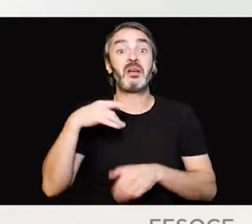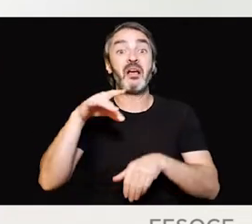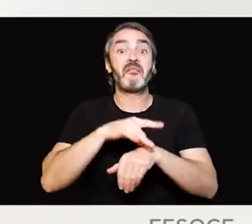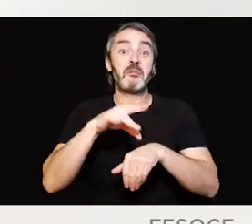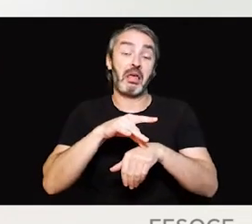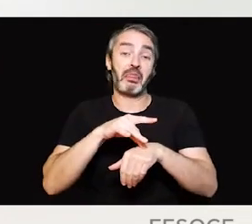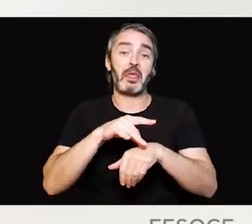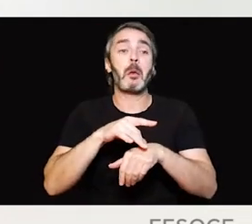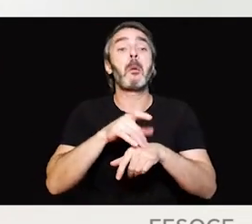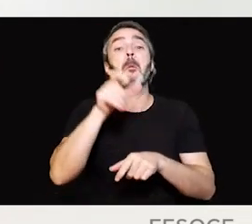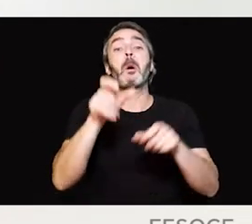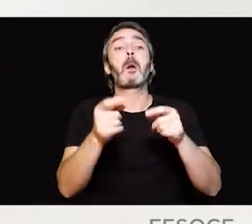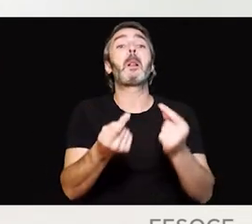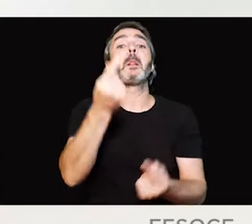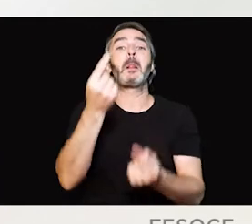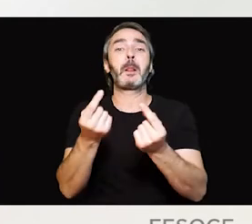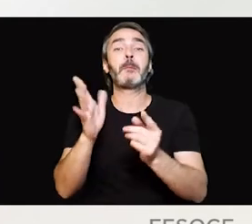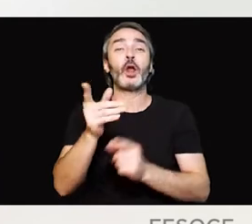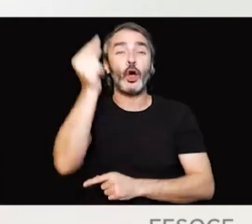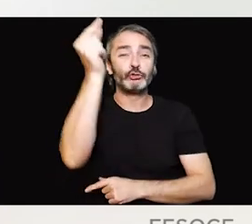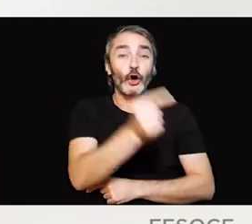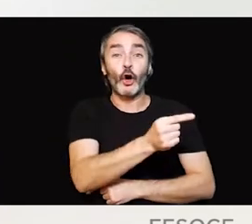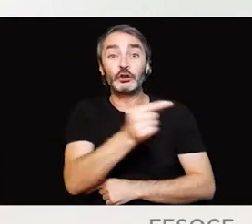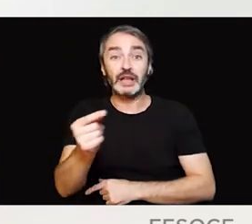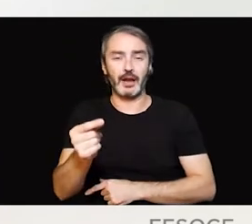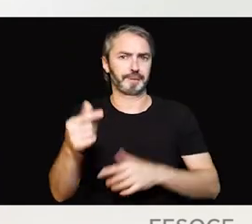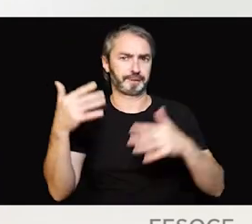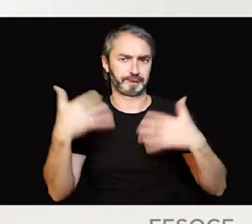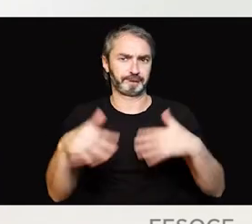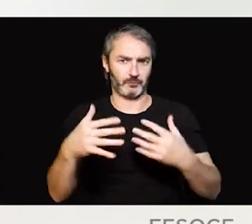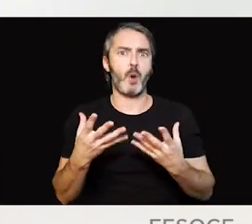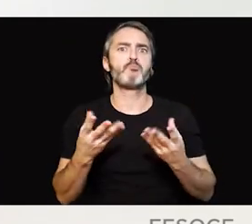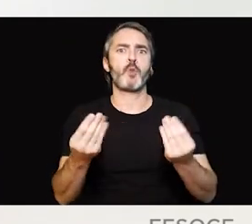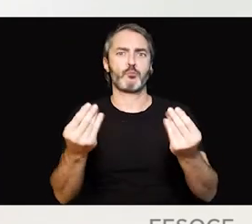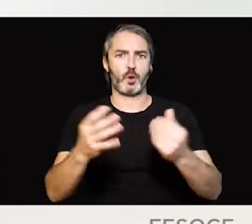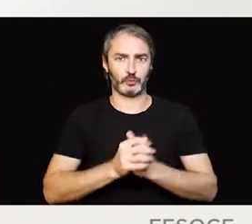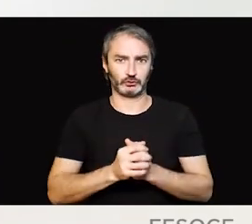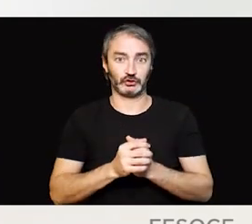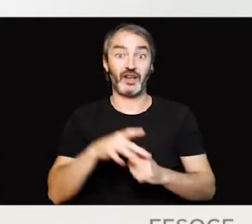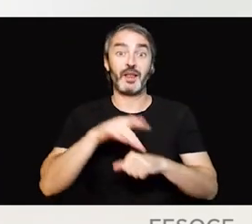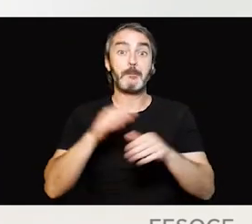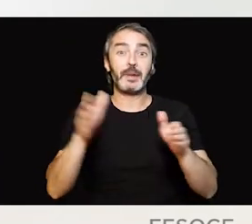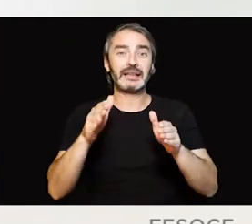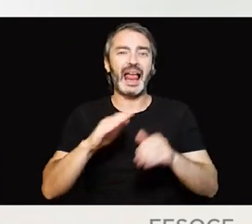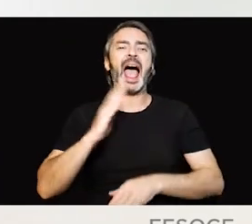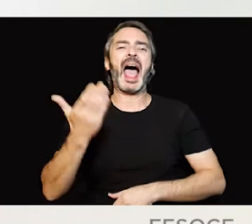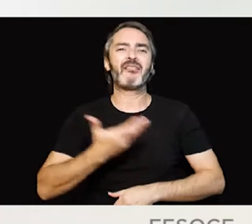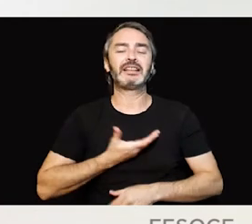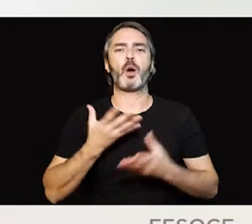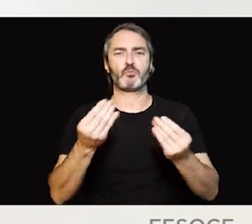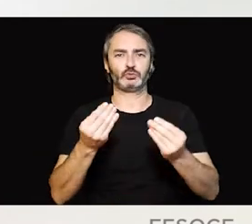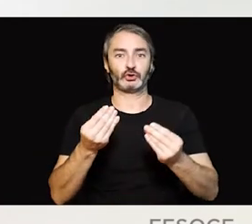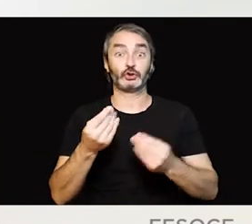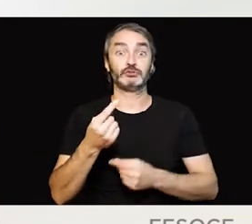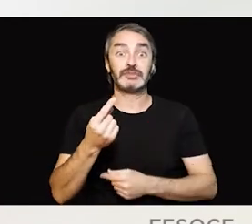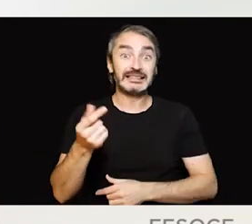por sí solas afectan a poca gente, si las sumamos, acaba por resultar que las enfermedades minoritarias afectan a muchísima gente.